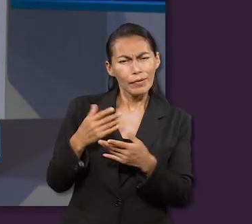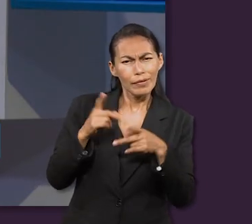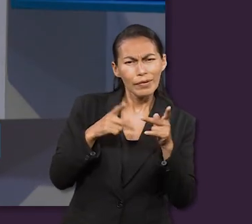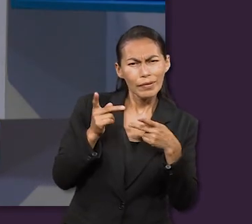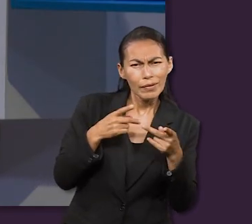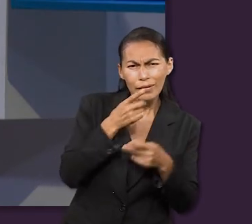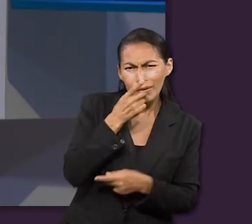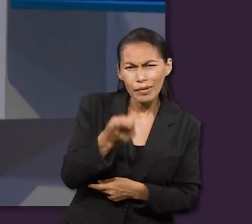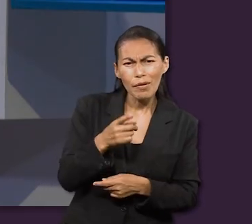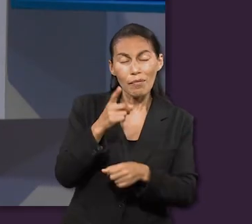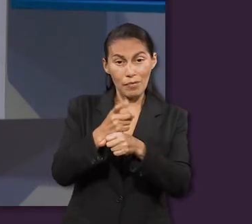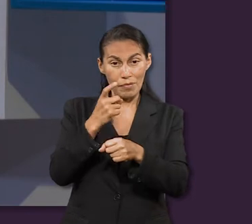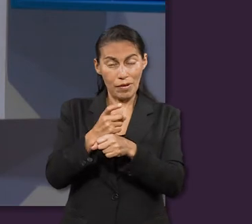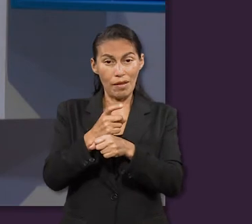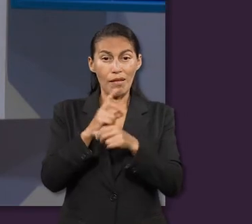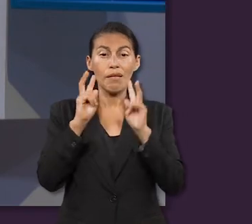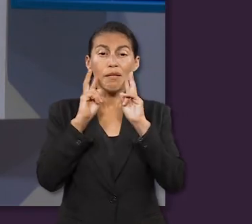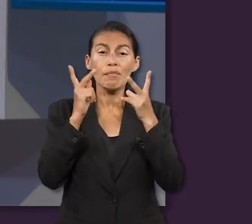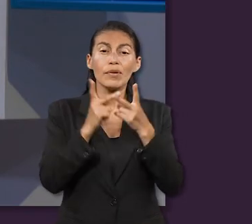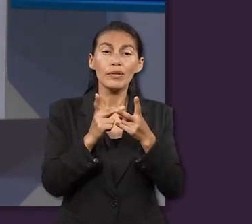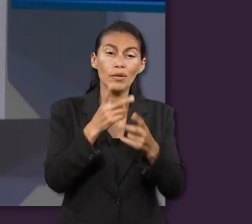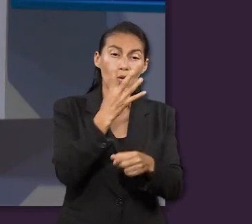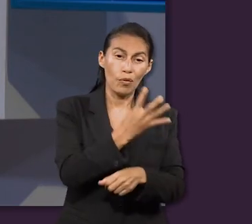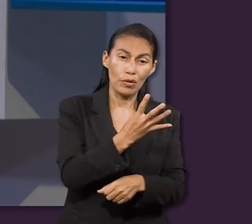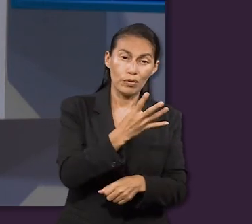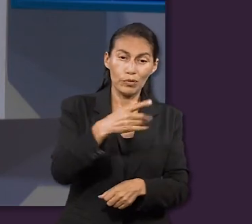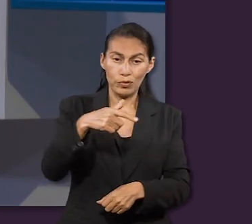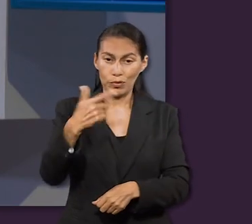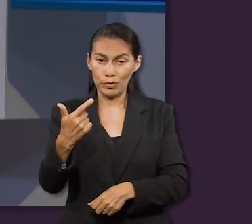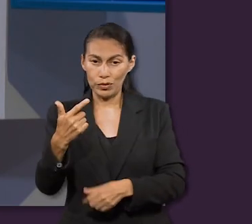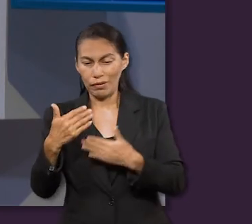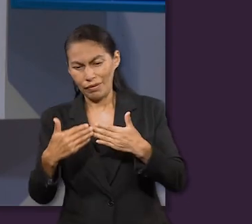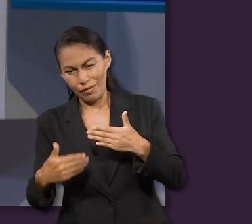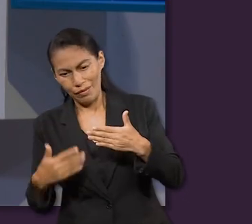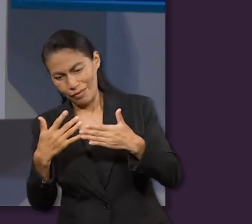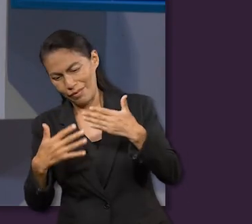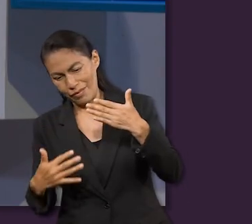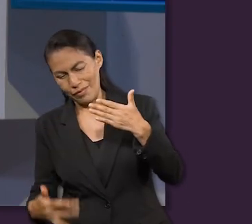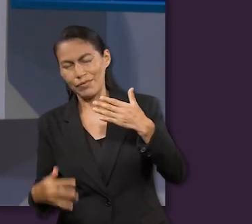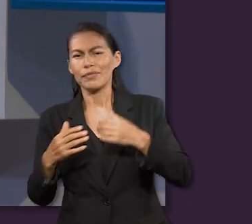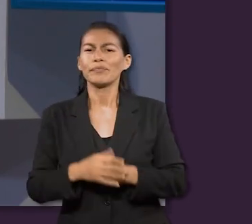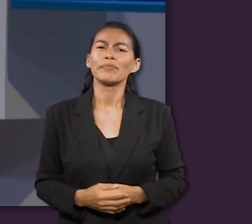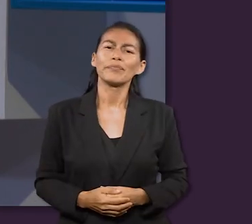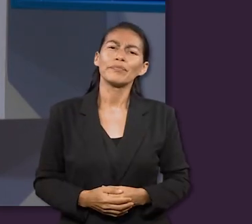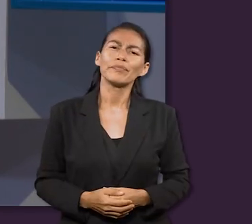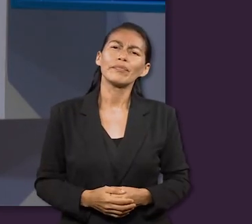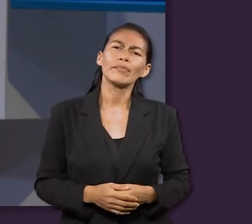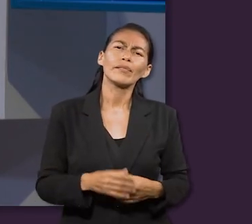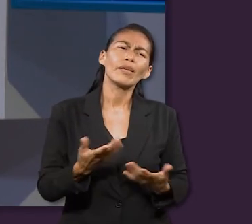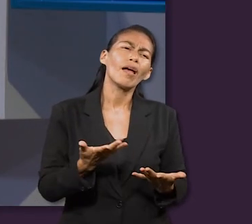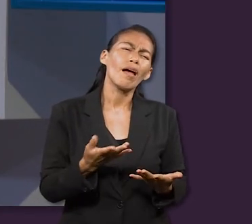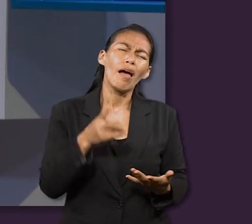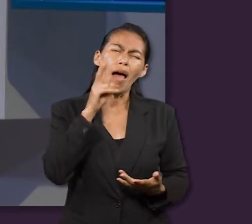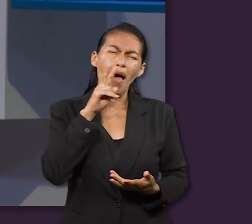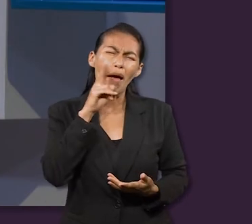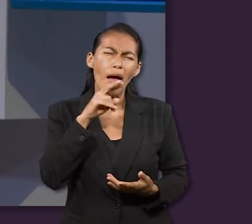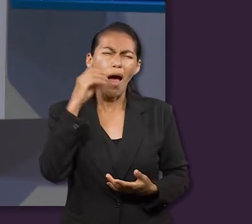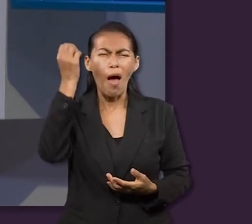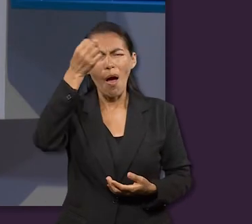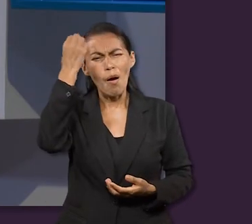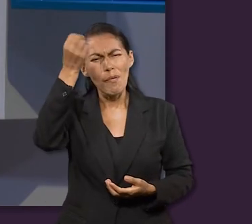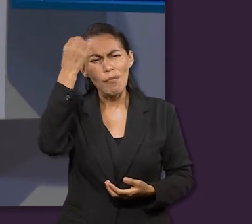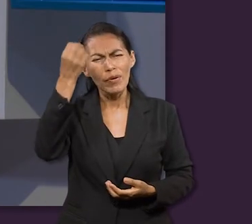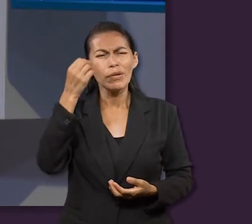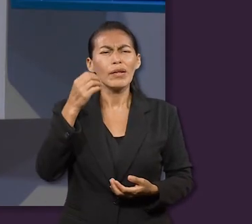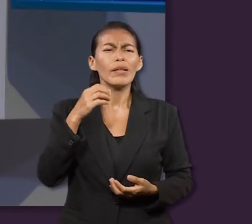que estábamos leyendo Primera de Pedro 4.12 en adelante. Y queremos saber cuál es la opinión de Valeria y de